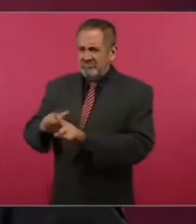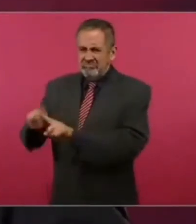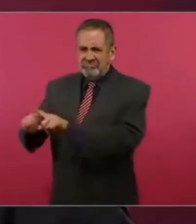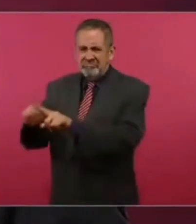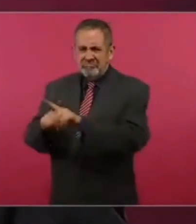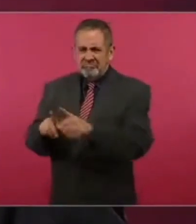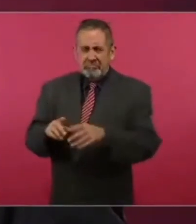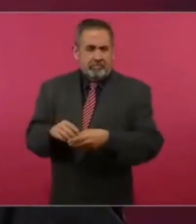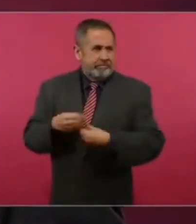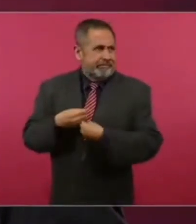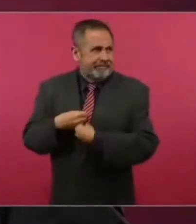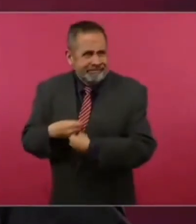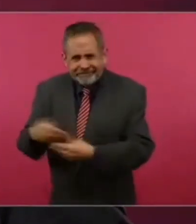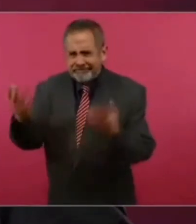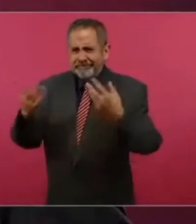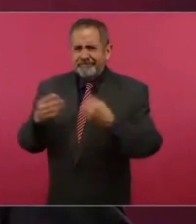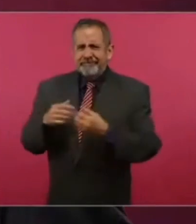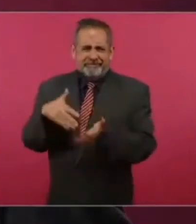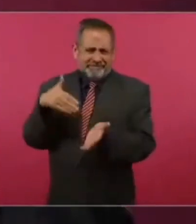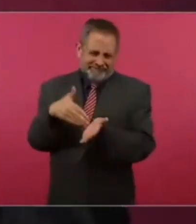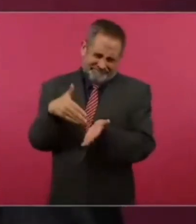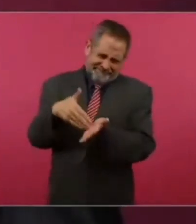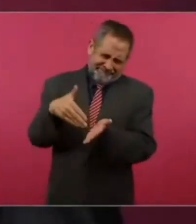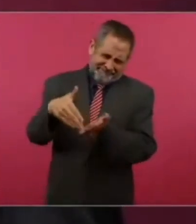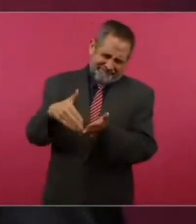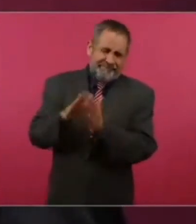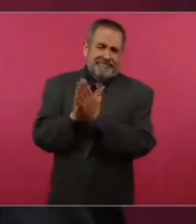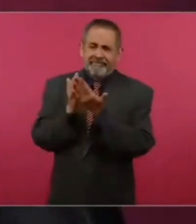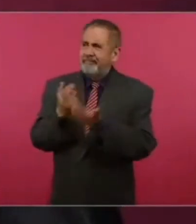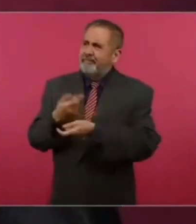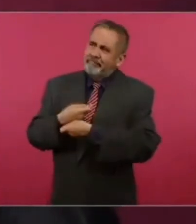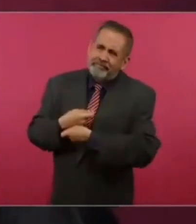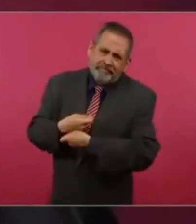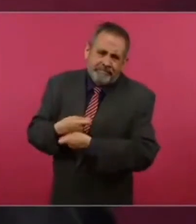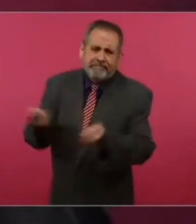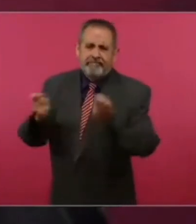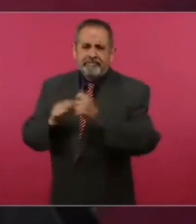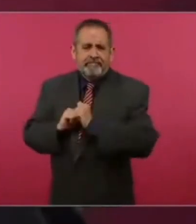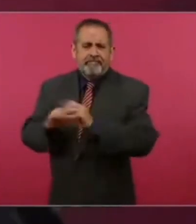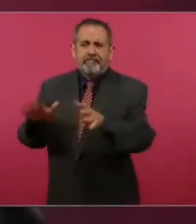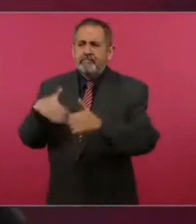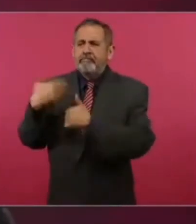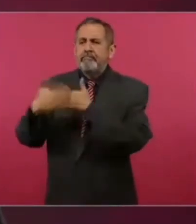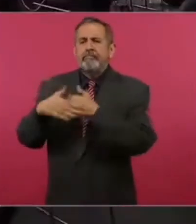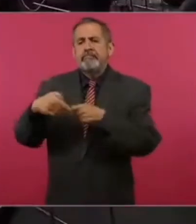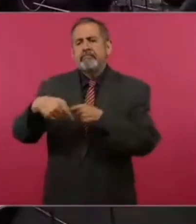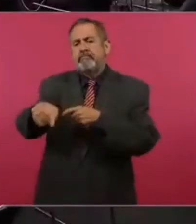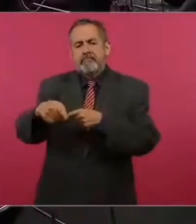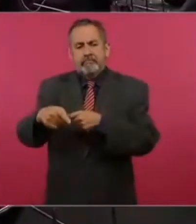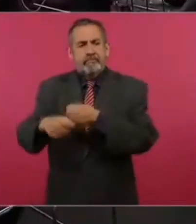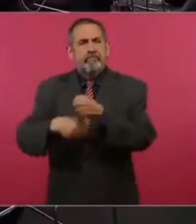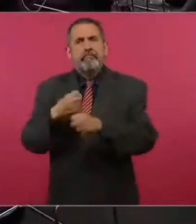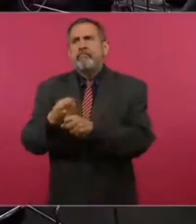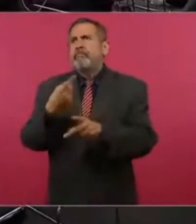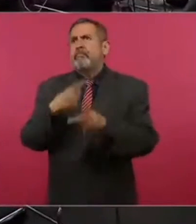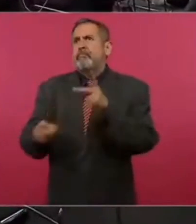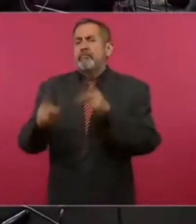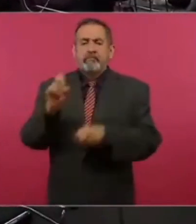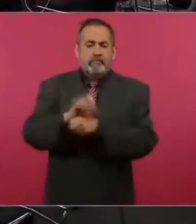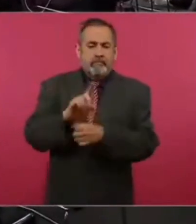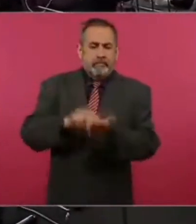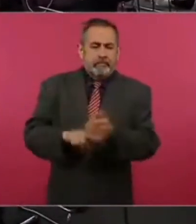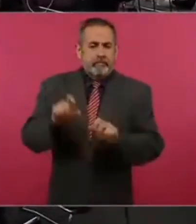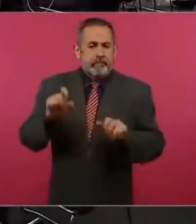Vamos a distribuir millones de libros para el próximo ciclo escolar que inicia el